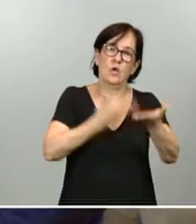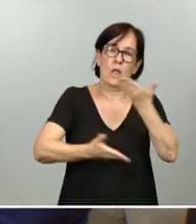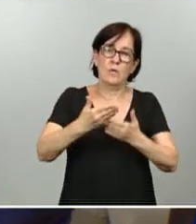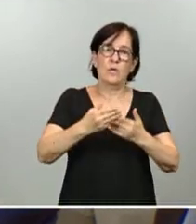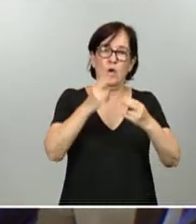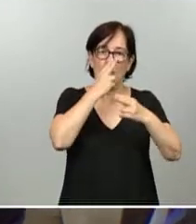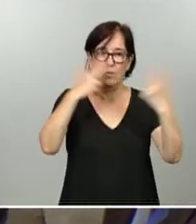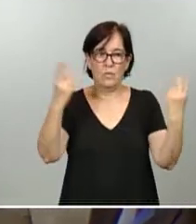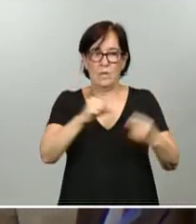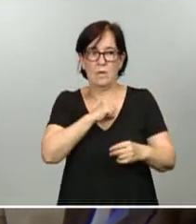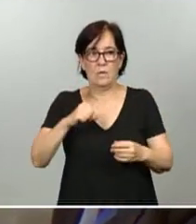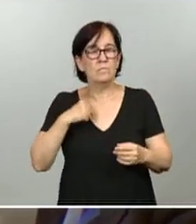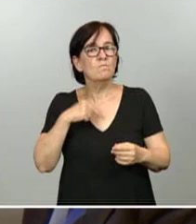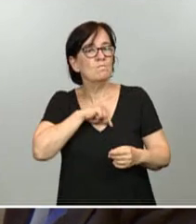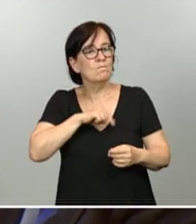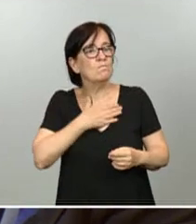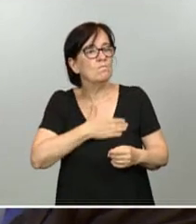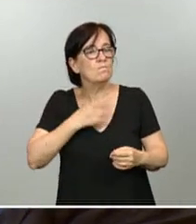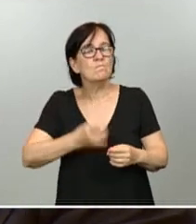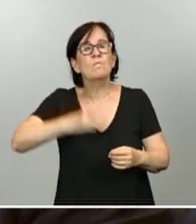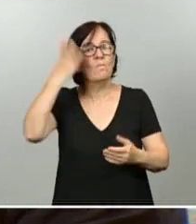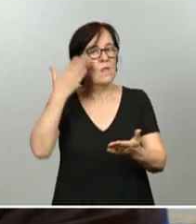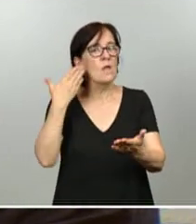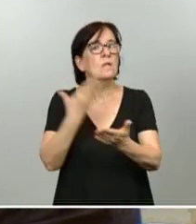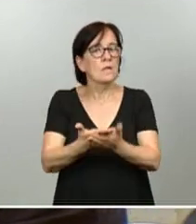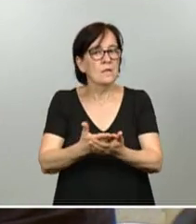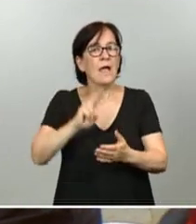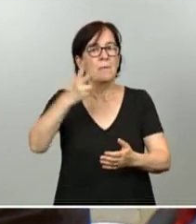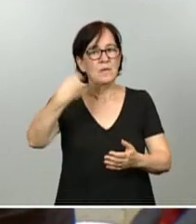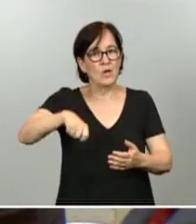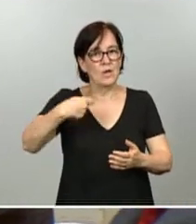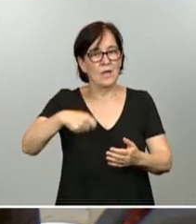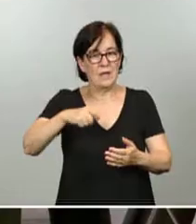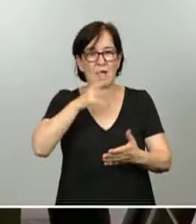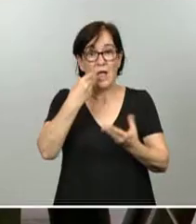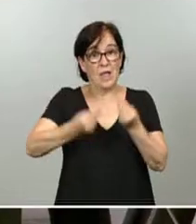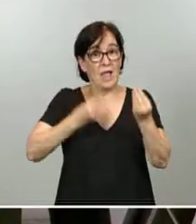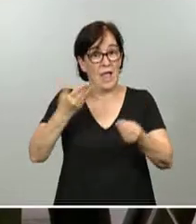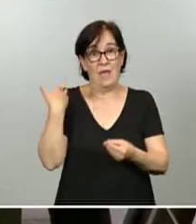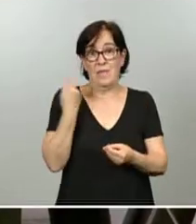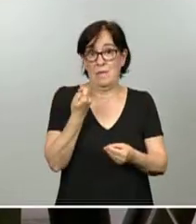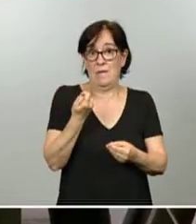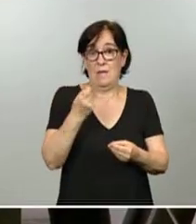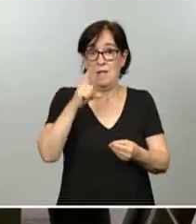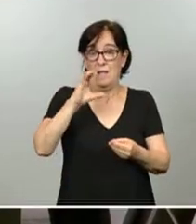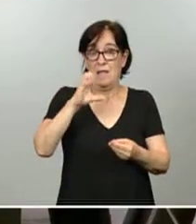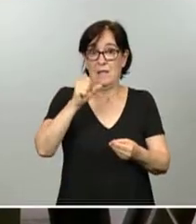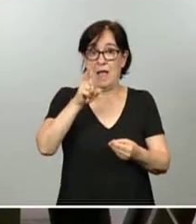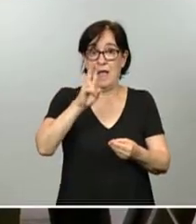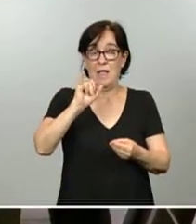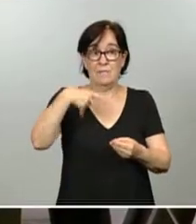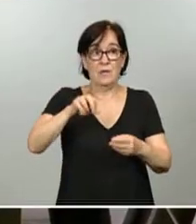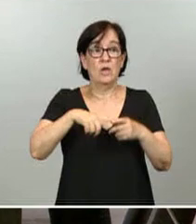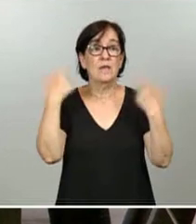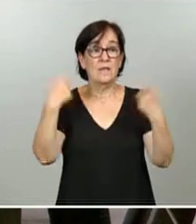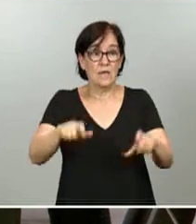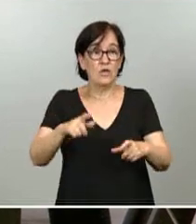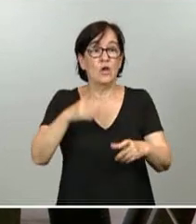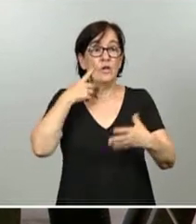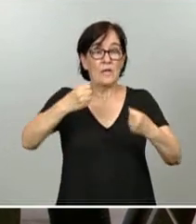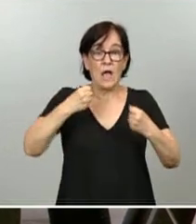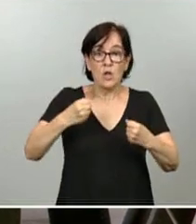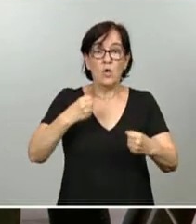congratulamos las iniciativas que la vicepresidenta Calviño anunció recientemente en los sectores de salud, turismo, movilidad y